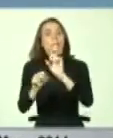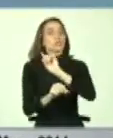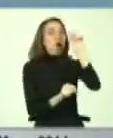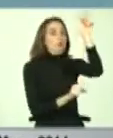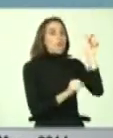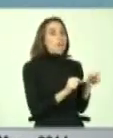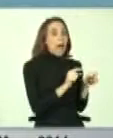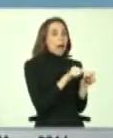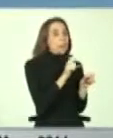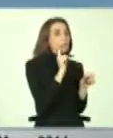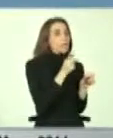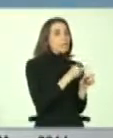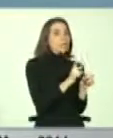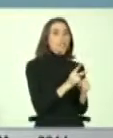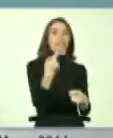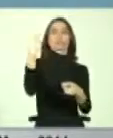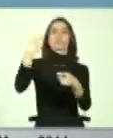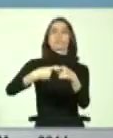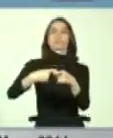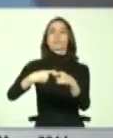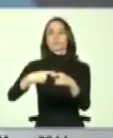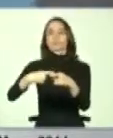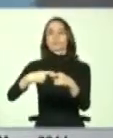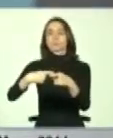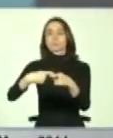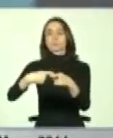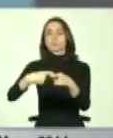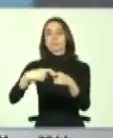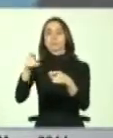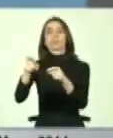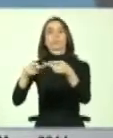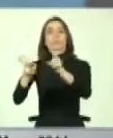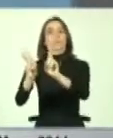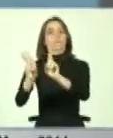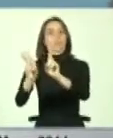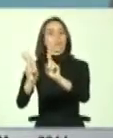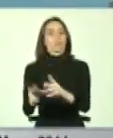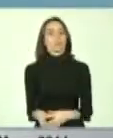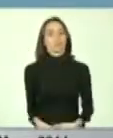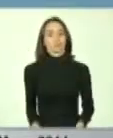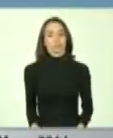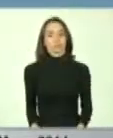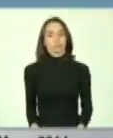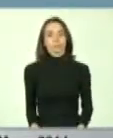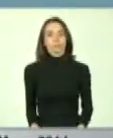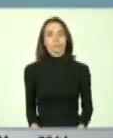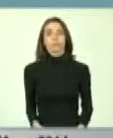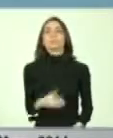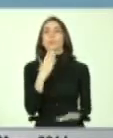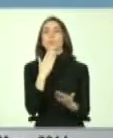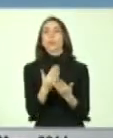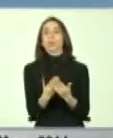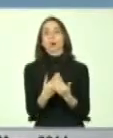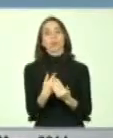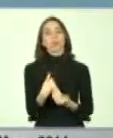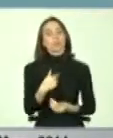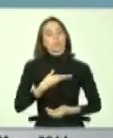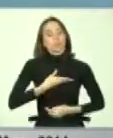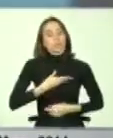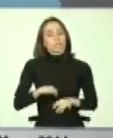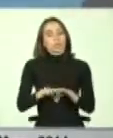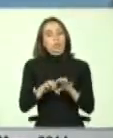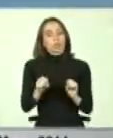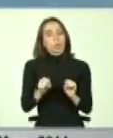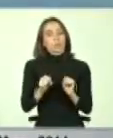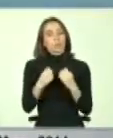el derecho de negar, valga la redundancia, ese derecho. Y por tanto, cuando uno tiene ese compromiso y esa